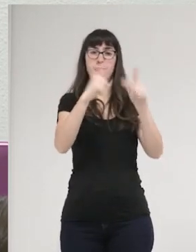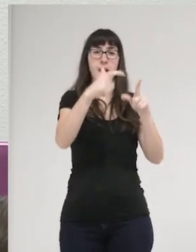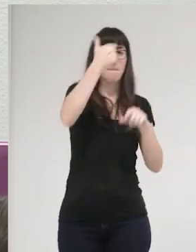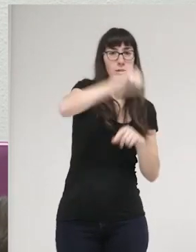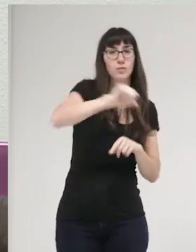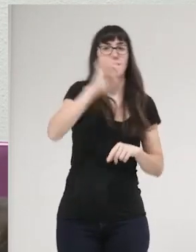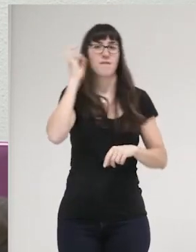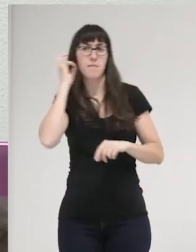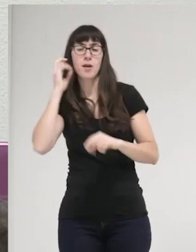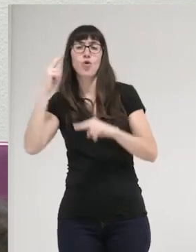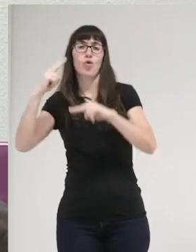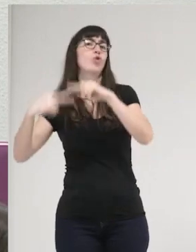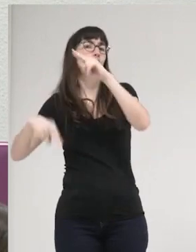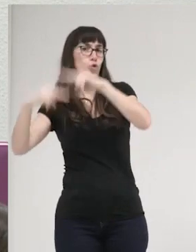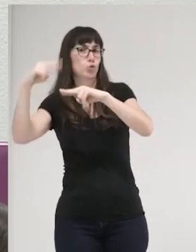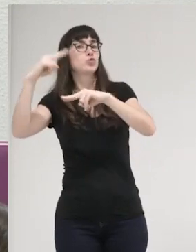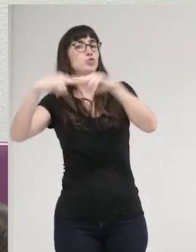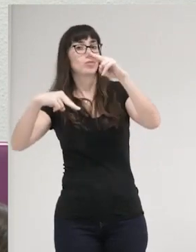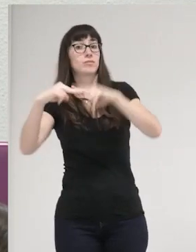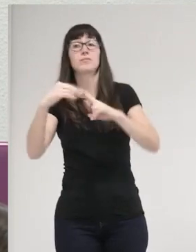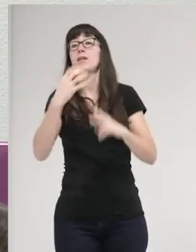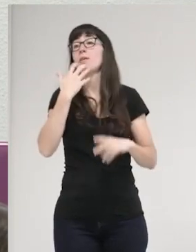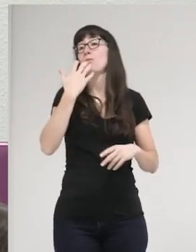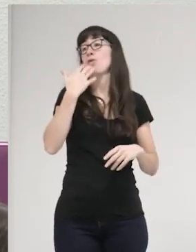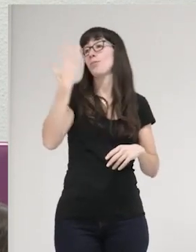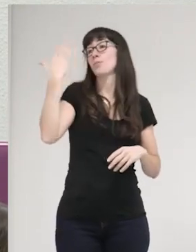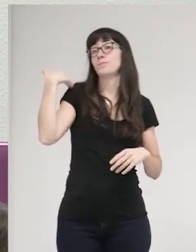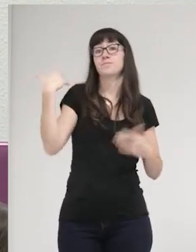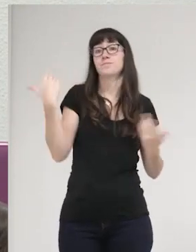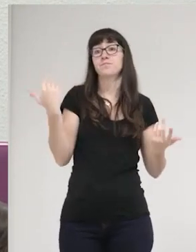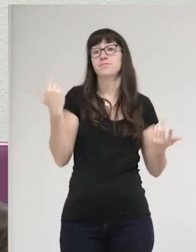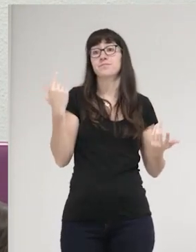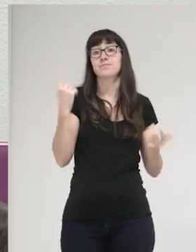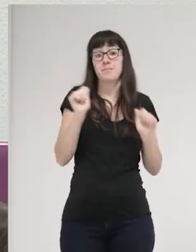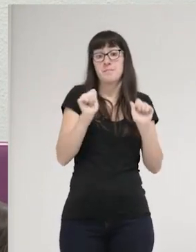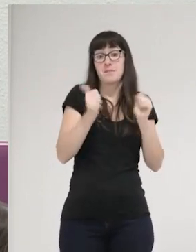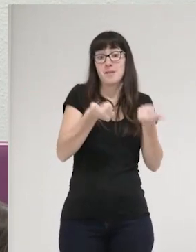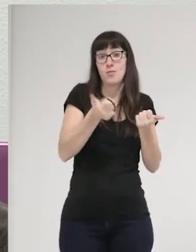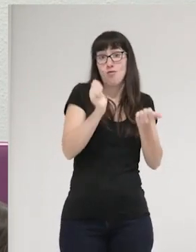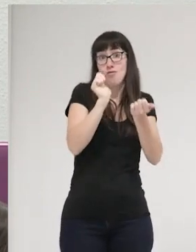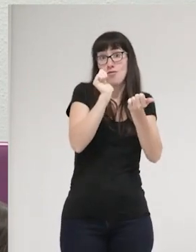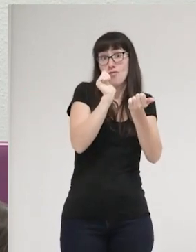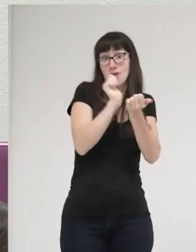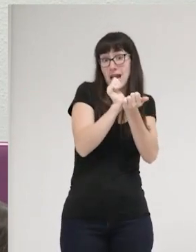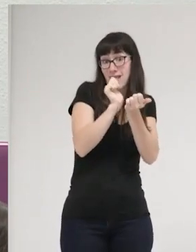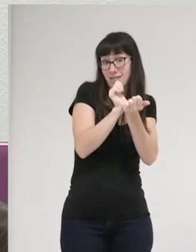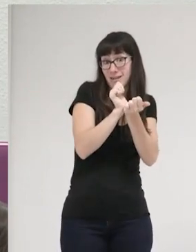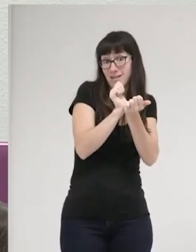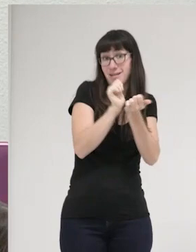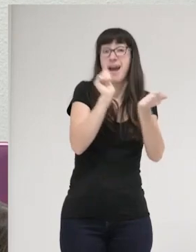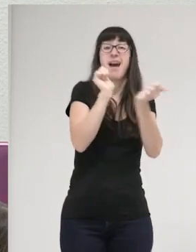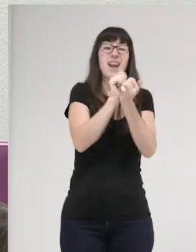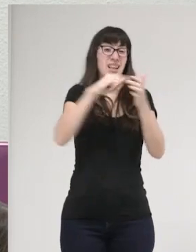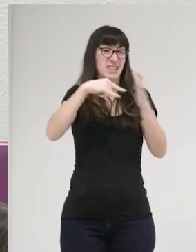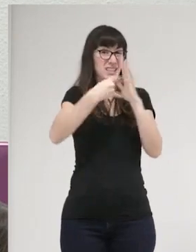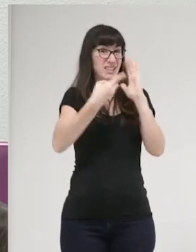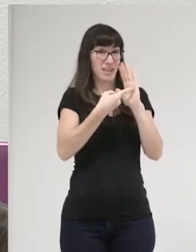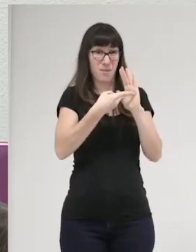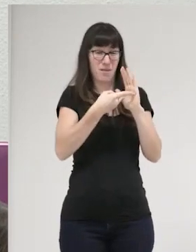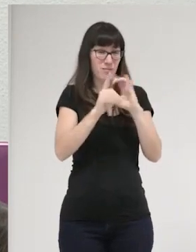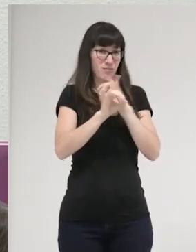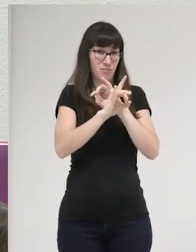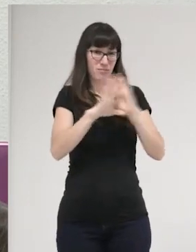los primeros encierros son, precisamente, o el sistema carcelario en sí mismo,